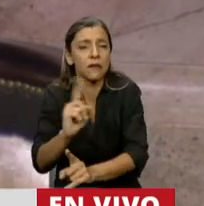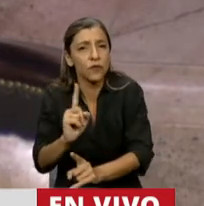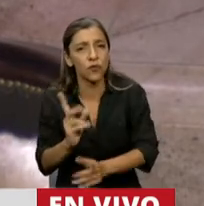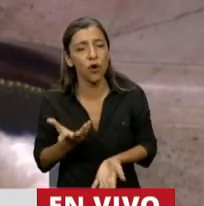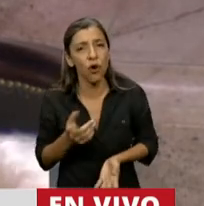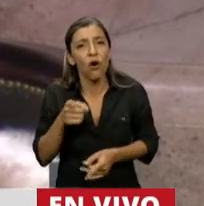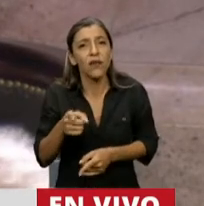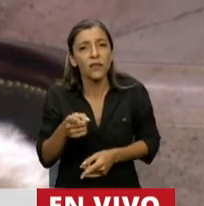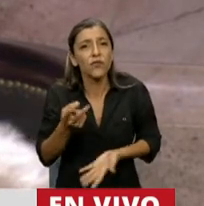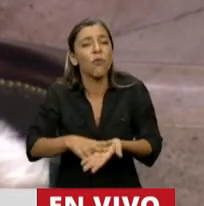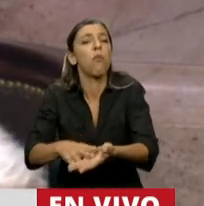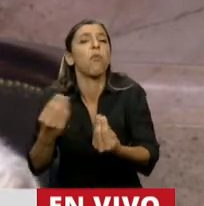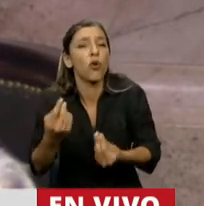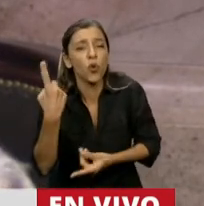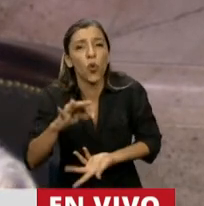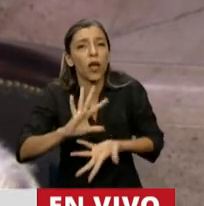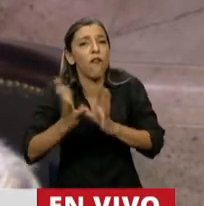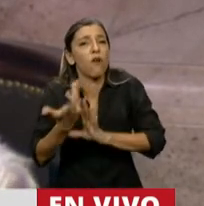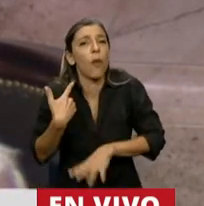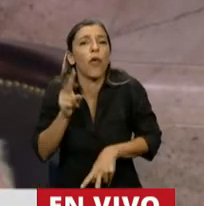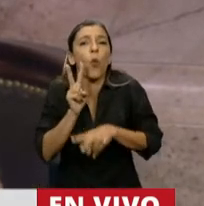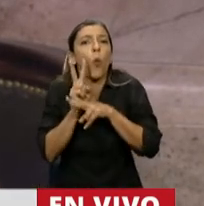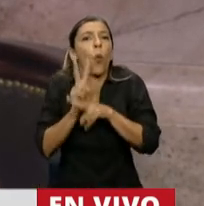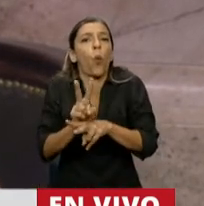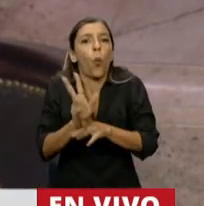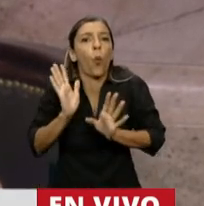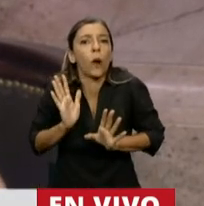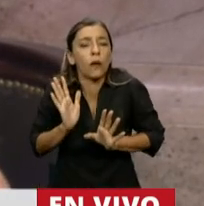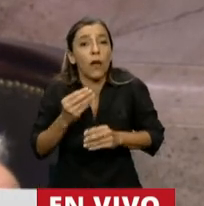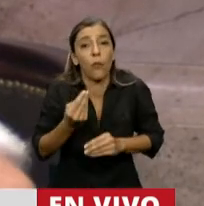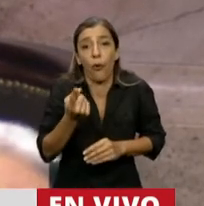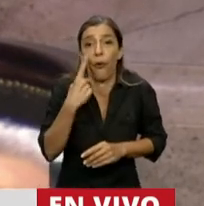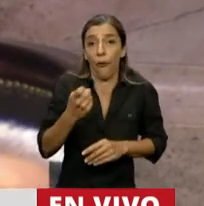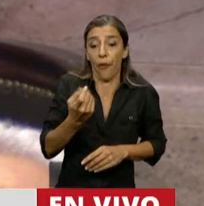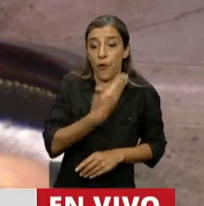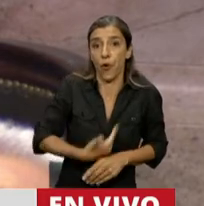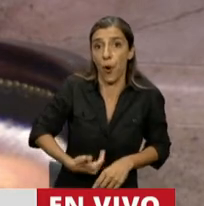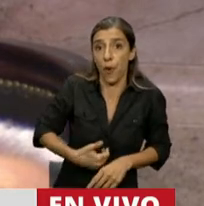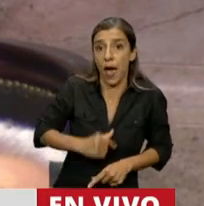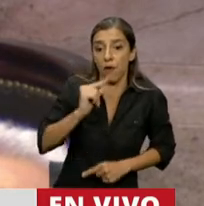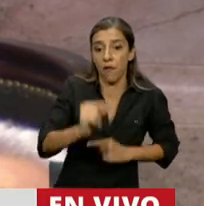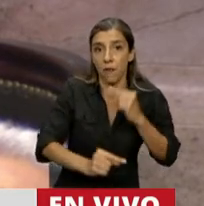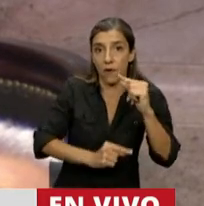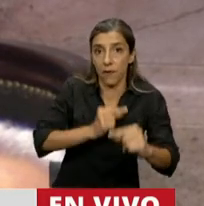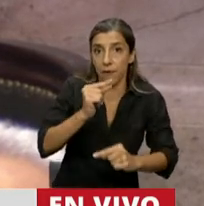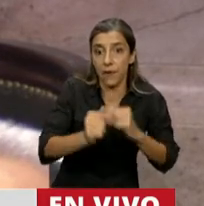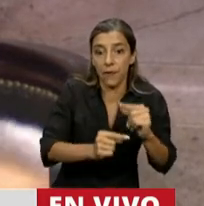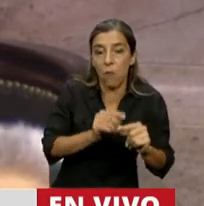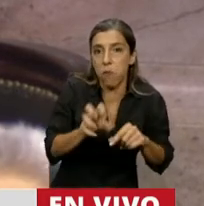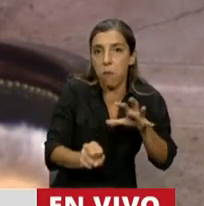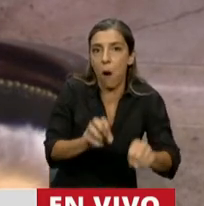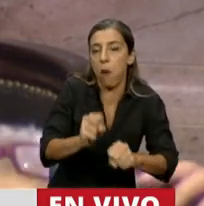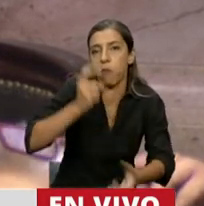individuos, que tenemos los ciudadanos, cuando hay un gobierno que paso a paso, poquito a poquito, cada vez es más